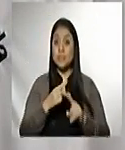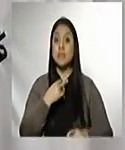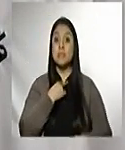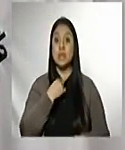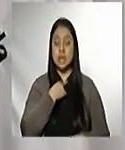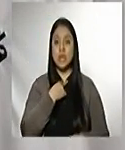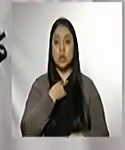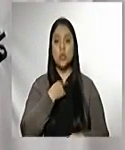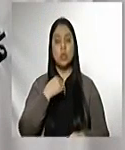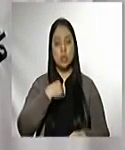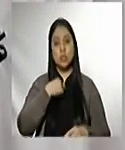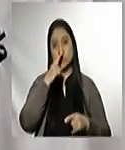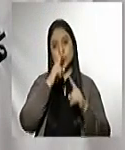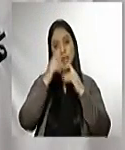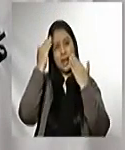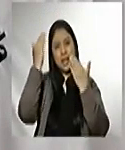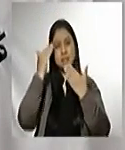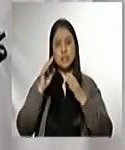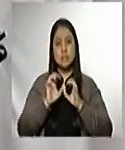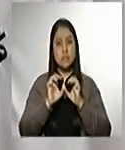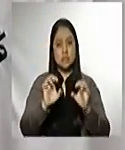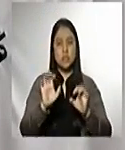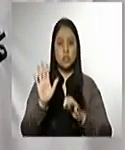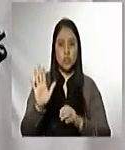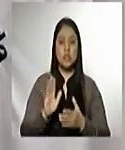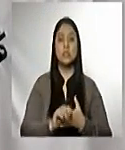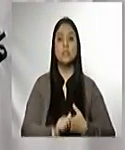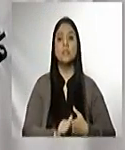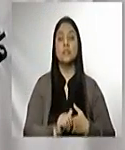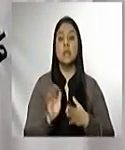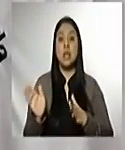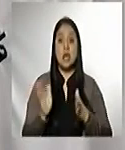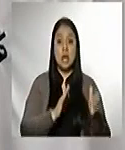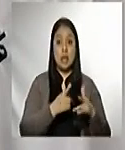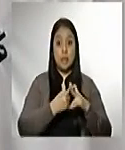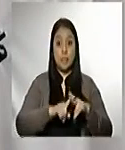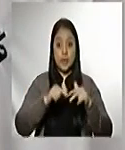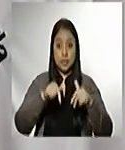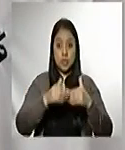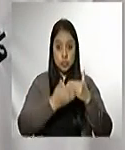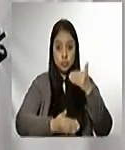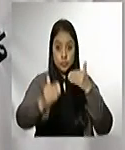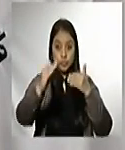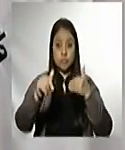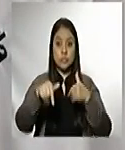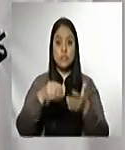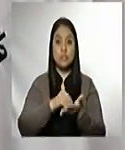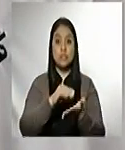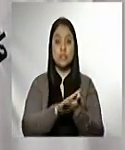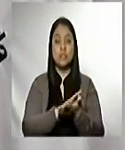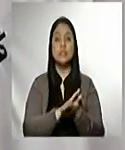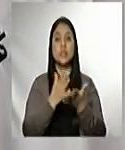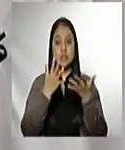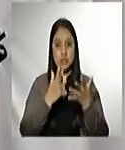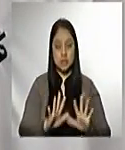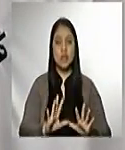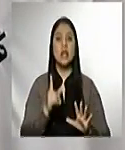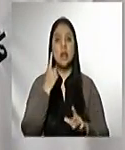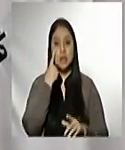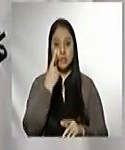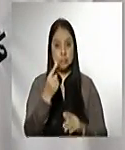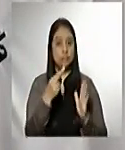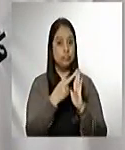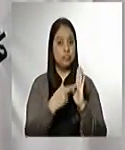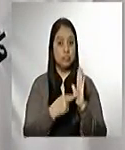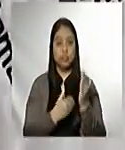agradezco su enorme esfuerzo y entrega. A partir de la presente fecha implementaremos las siguientes medidas